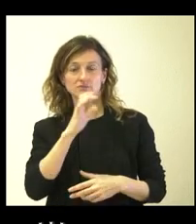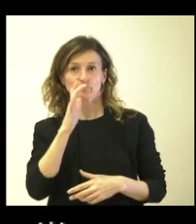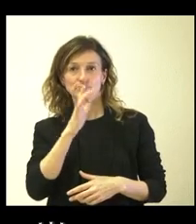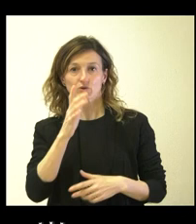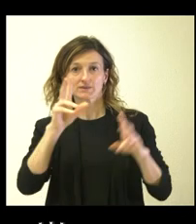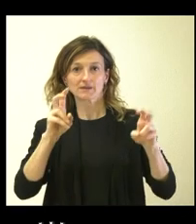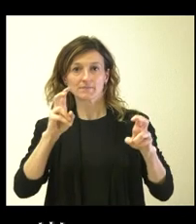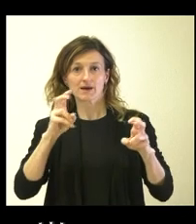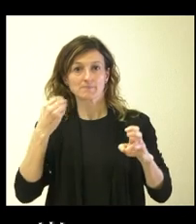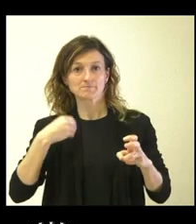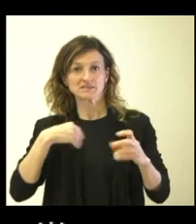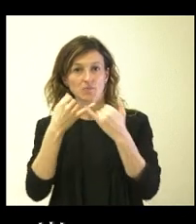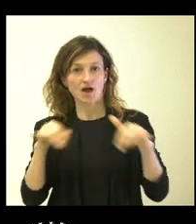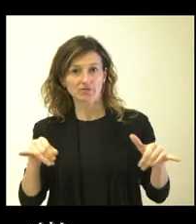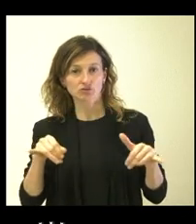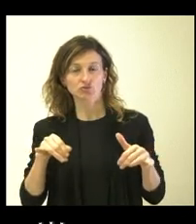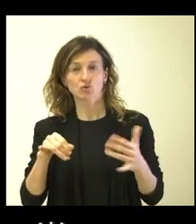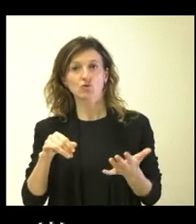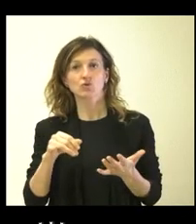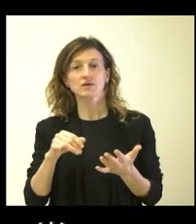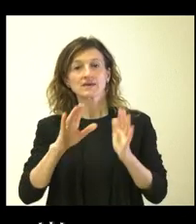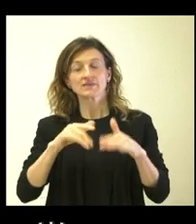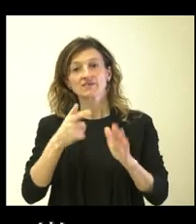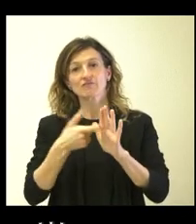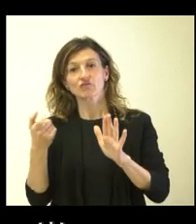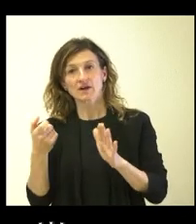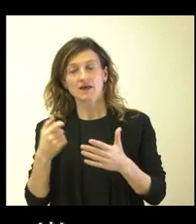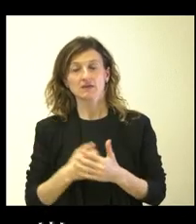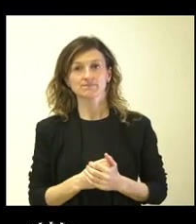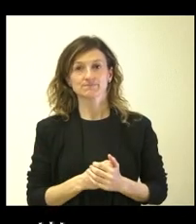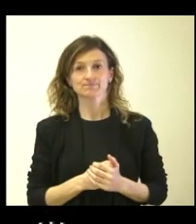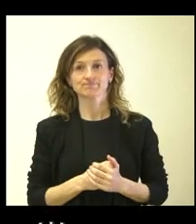mascaradas de este tipo de antruejos que se quedaban fuera inicialmente.